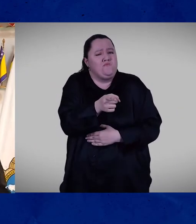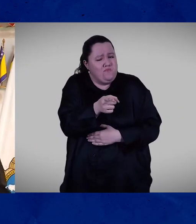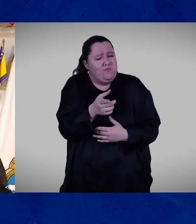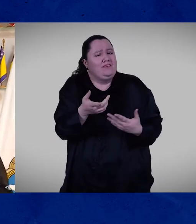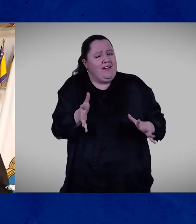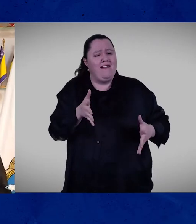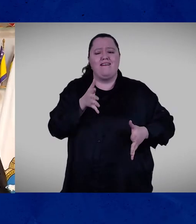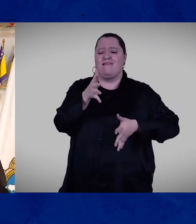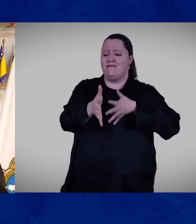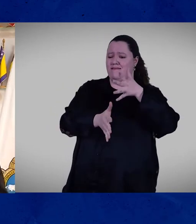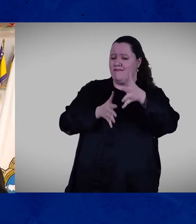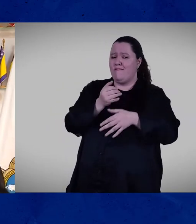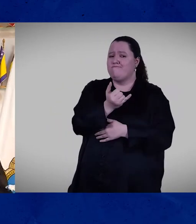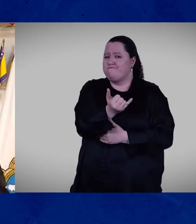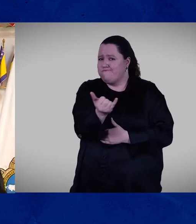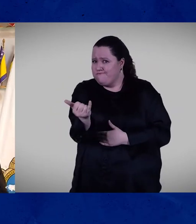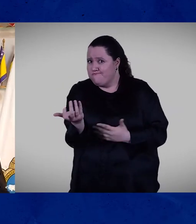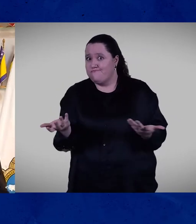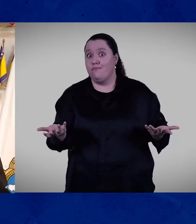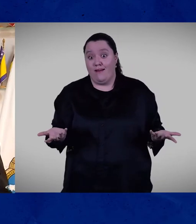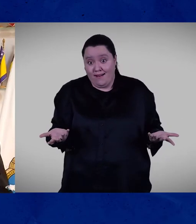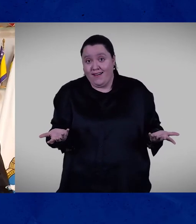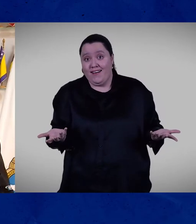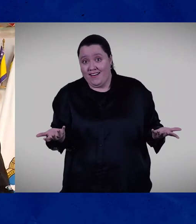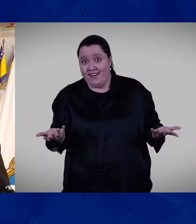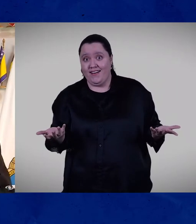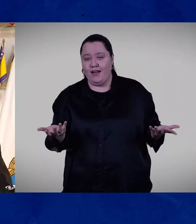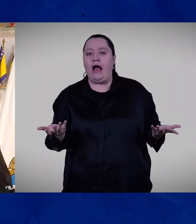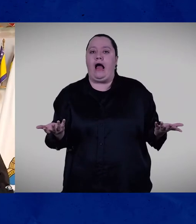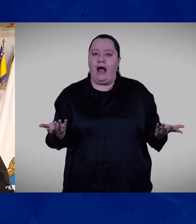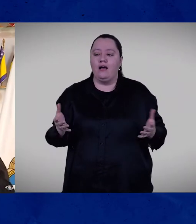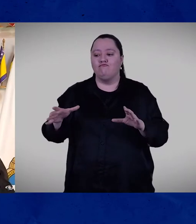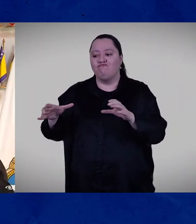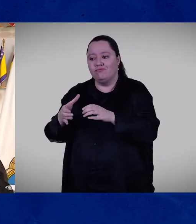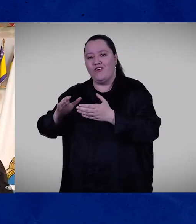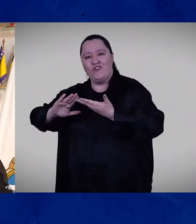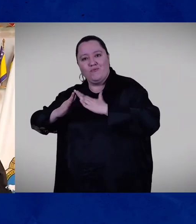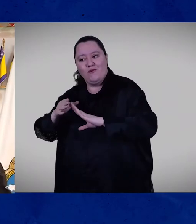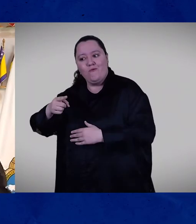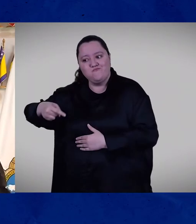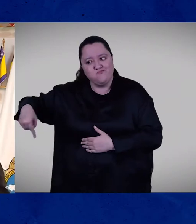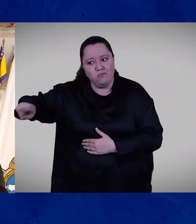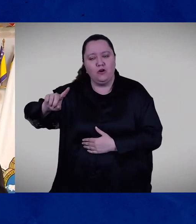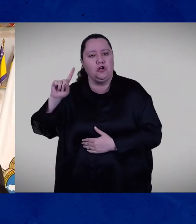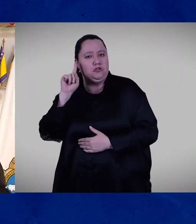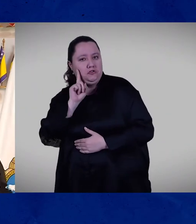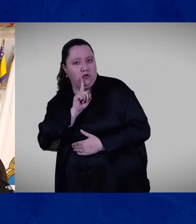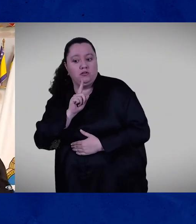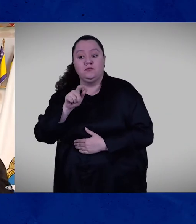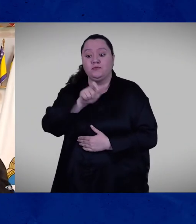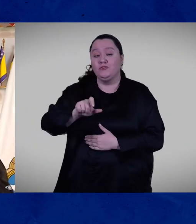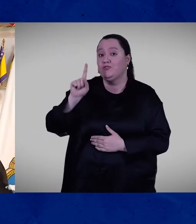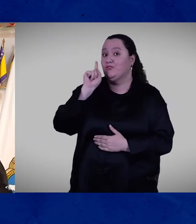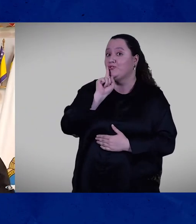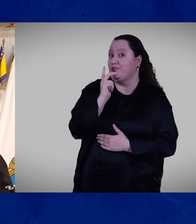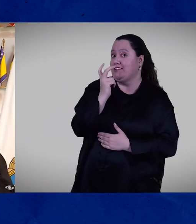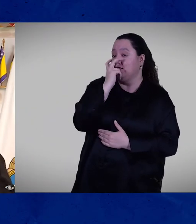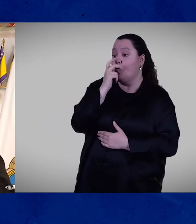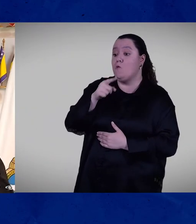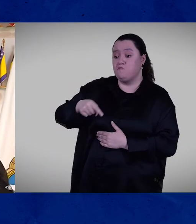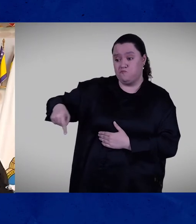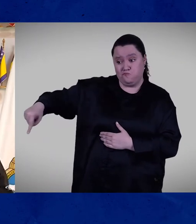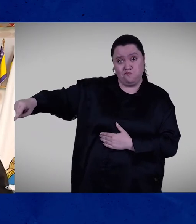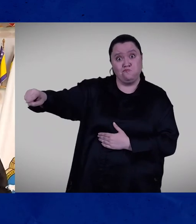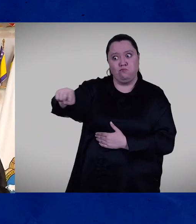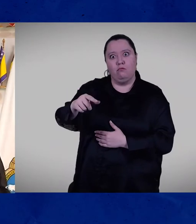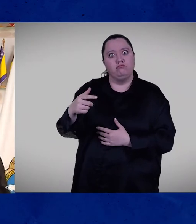traducción de lenguaje de señas. Entonces, aquellas comunidades sordos y